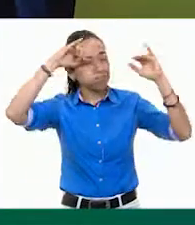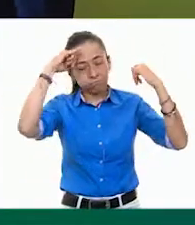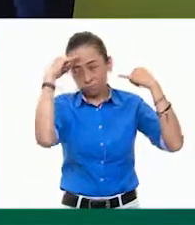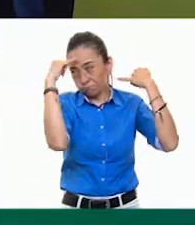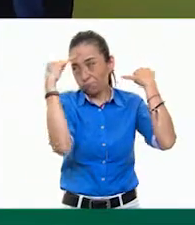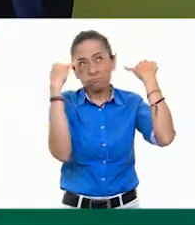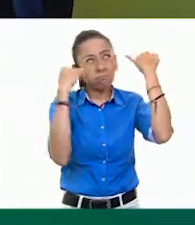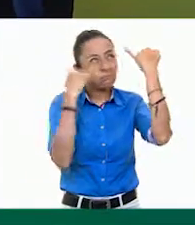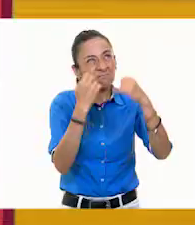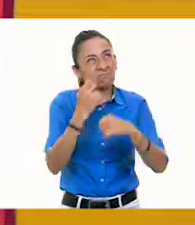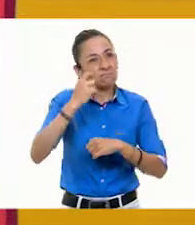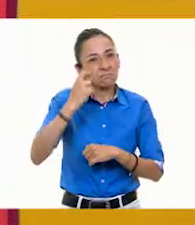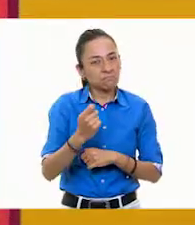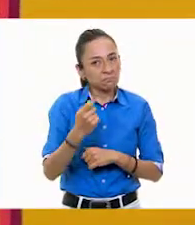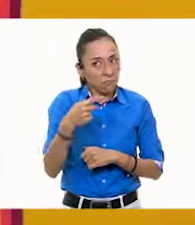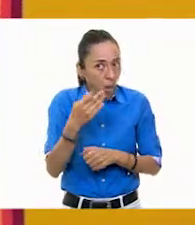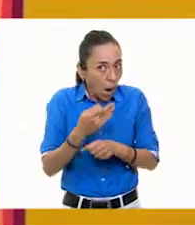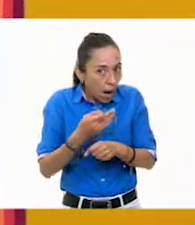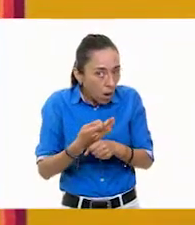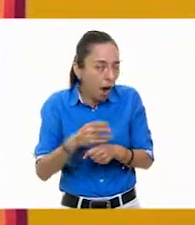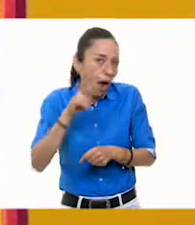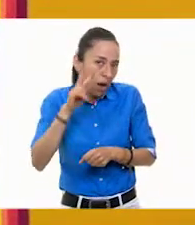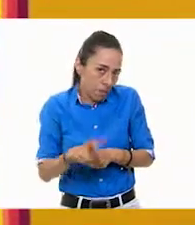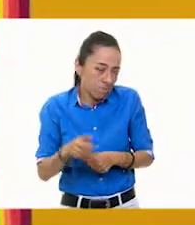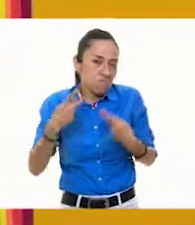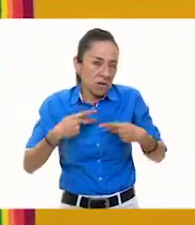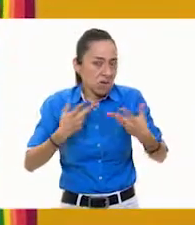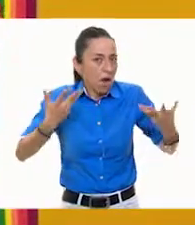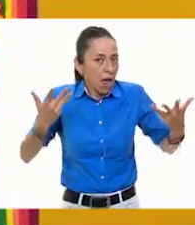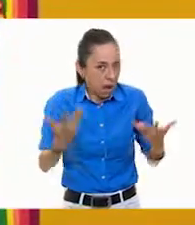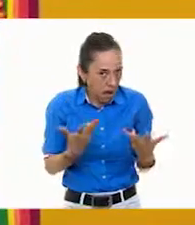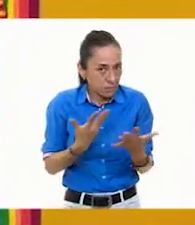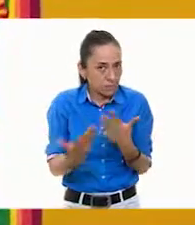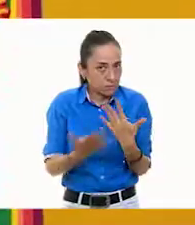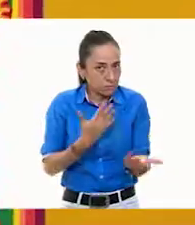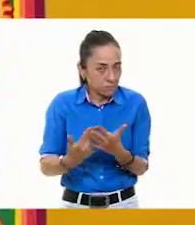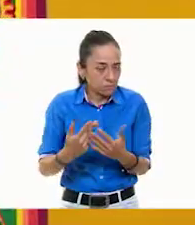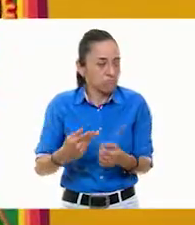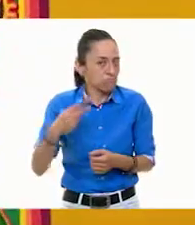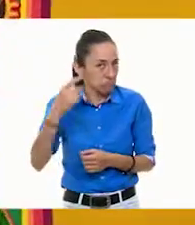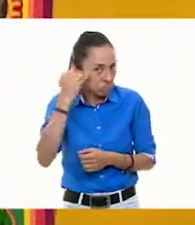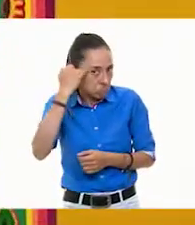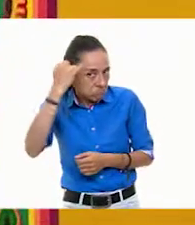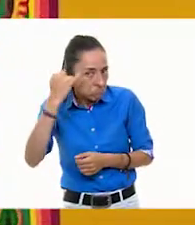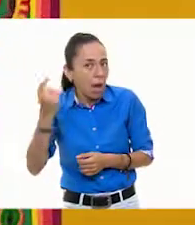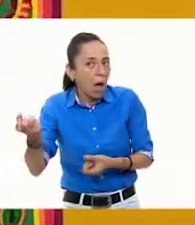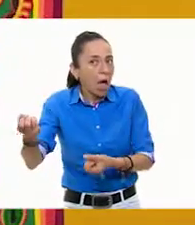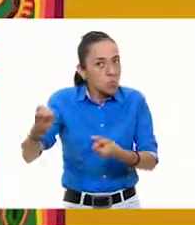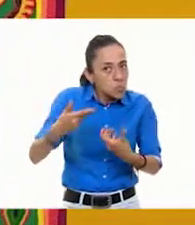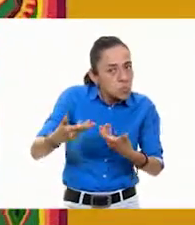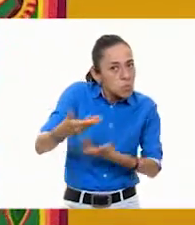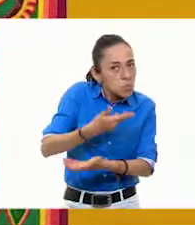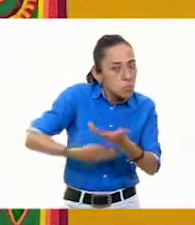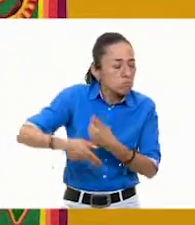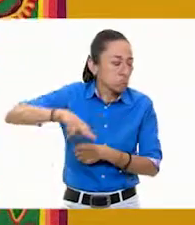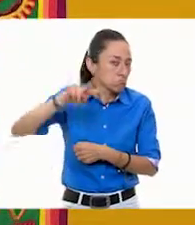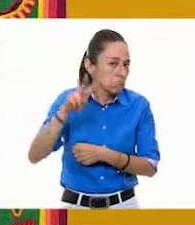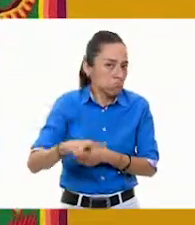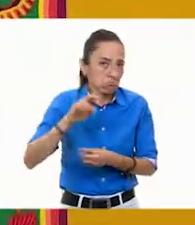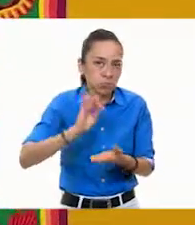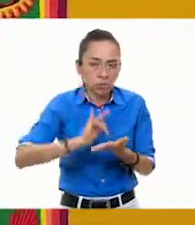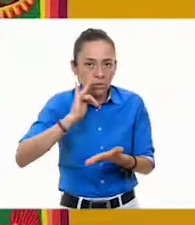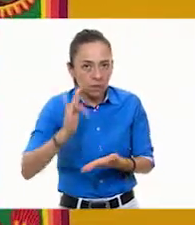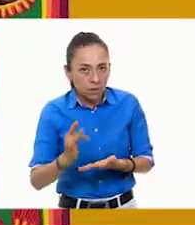saber cuál es, y gracias al autor evidentemente por compartirlo con nosotras, con nosotros, porque podemos descubrir todo